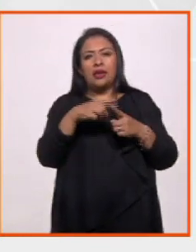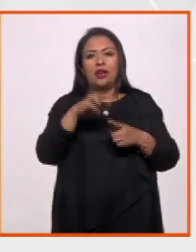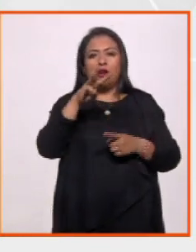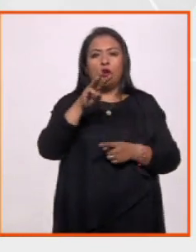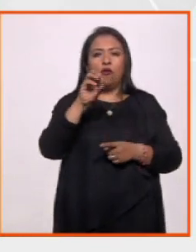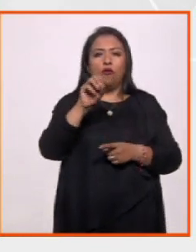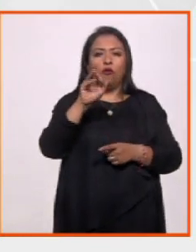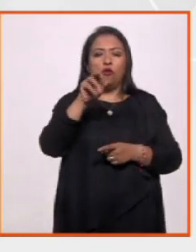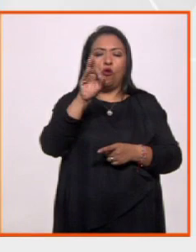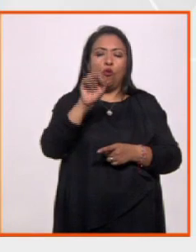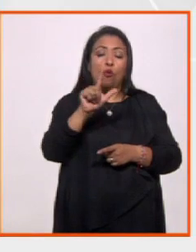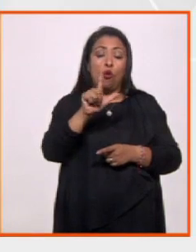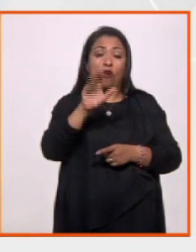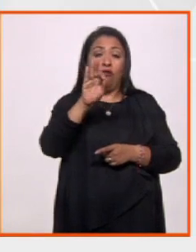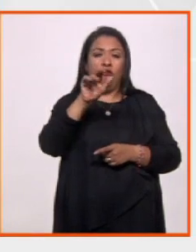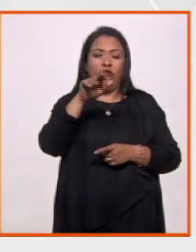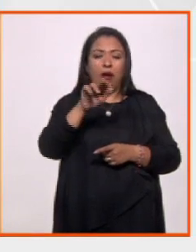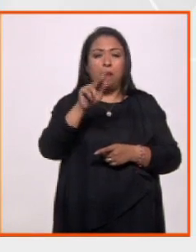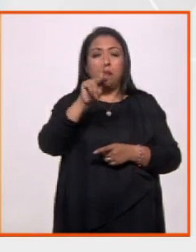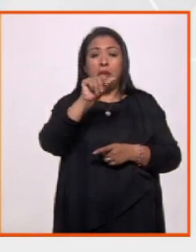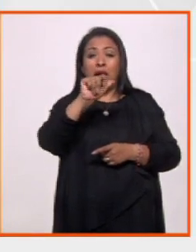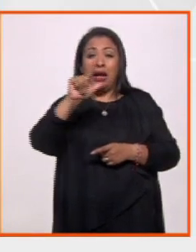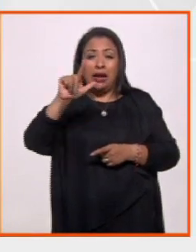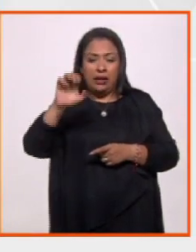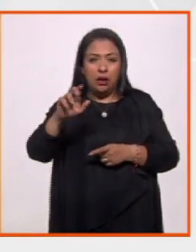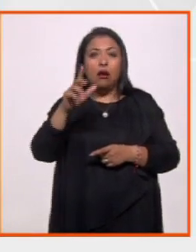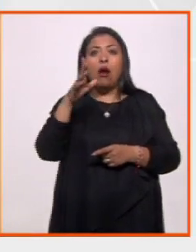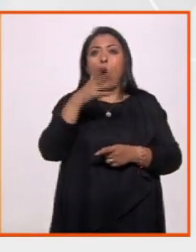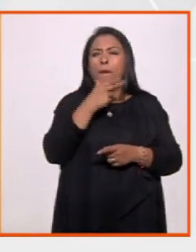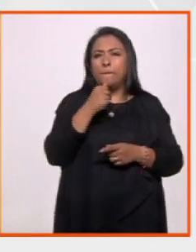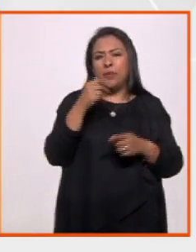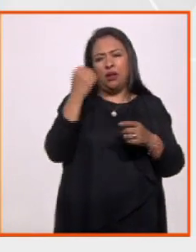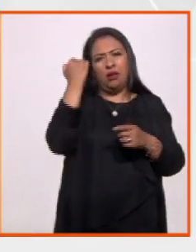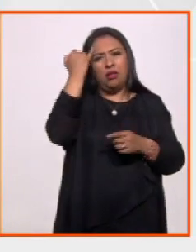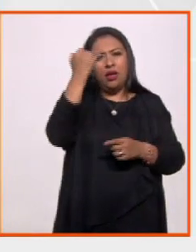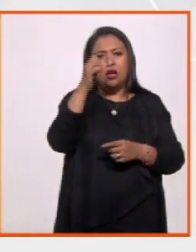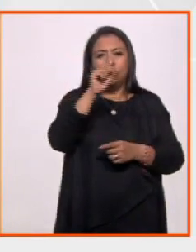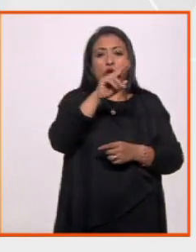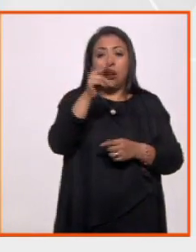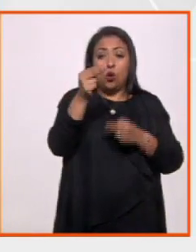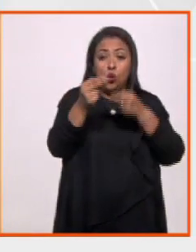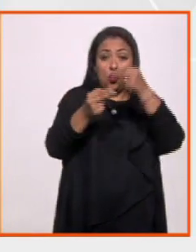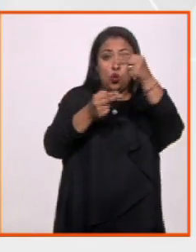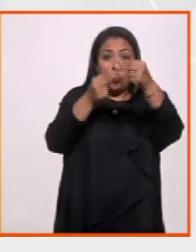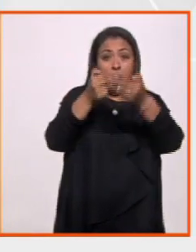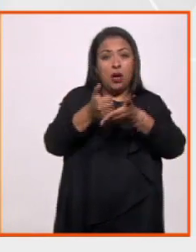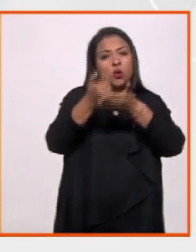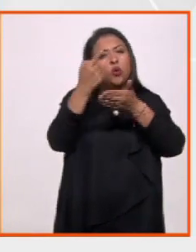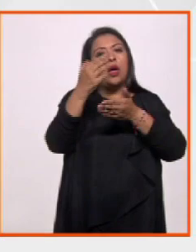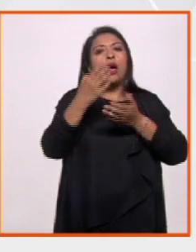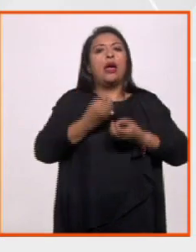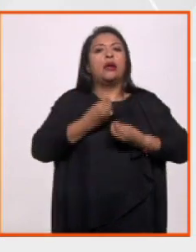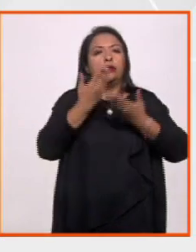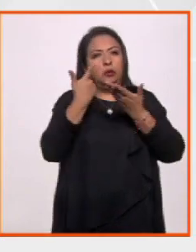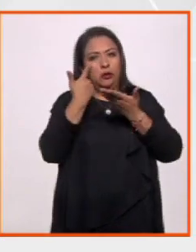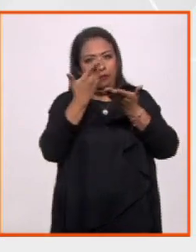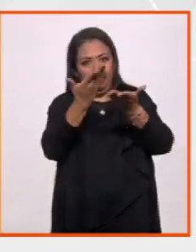Palen, un artista, un creador surrealista que hizo del humo un medio expresivo. Veamos cómo.